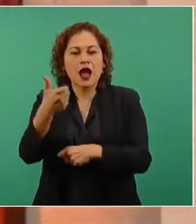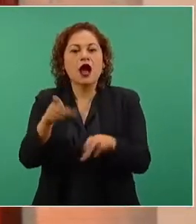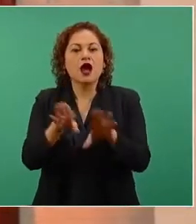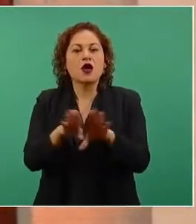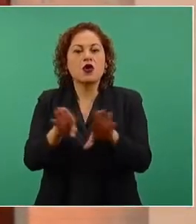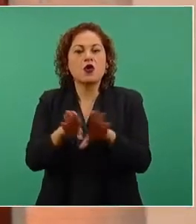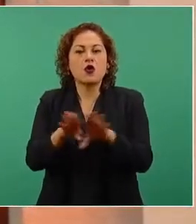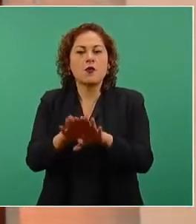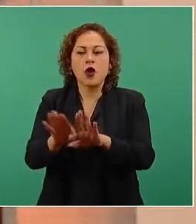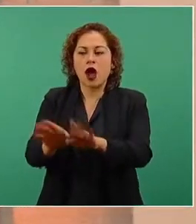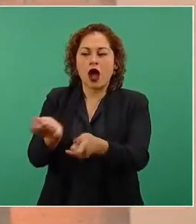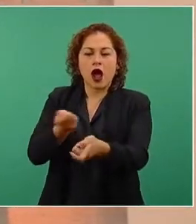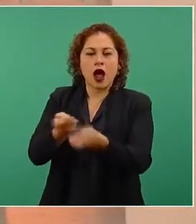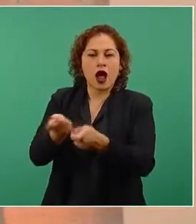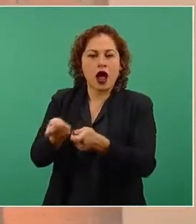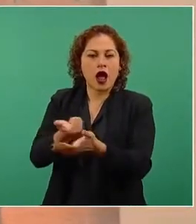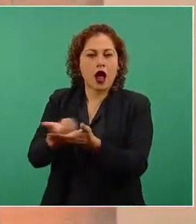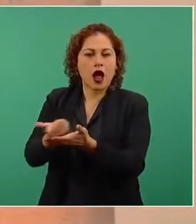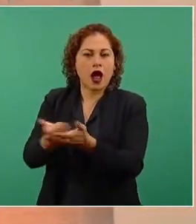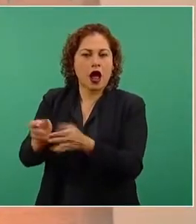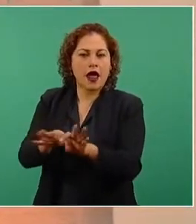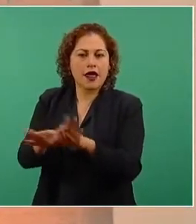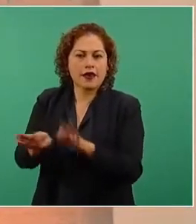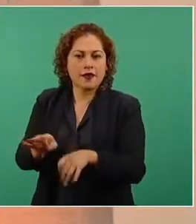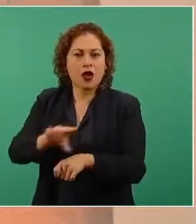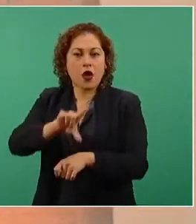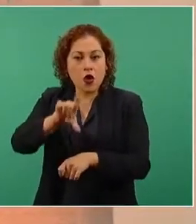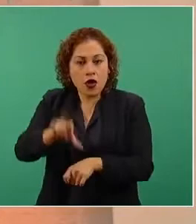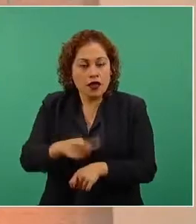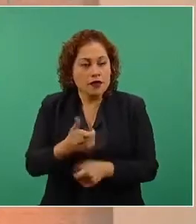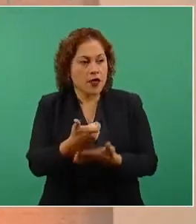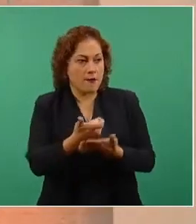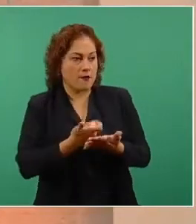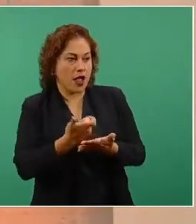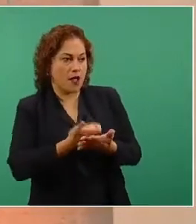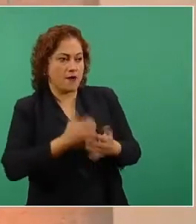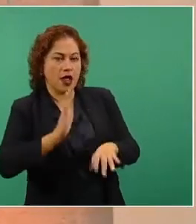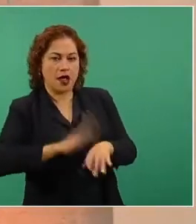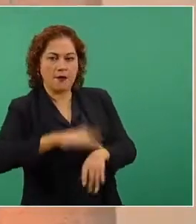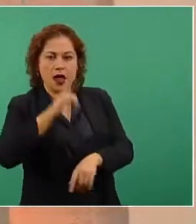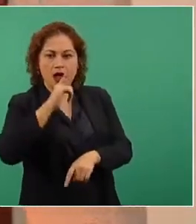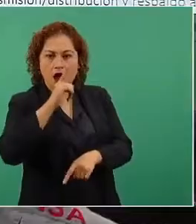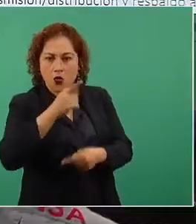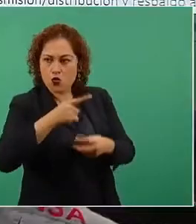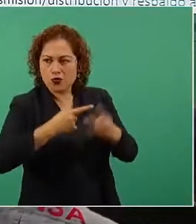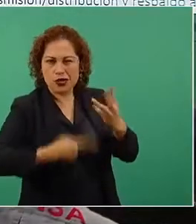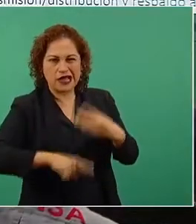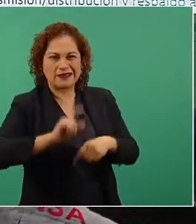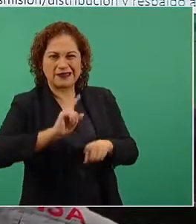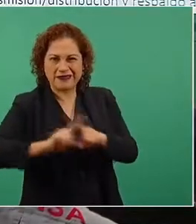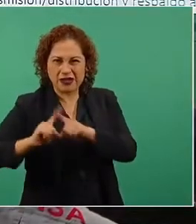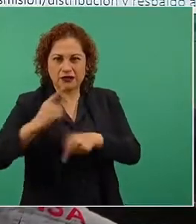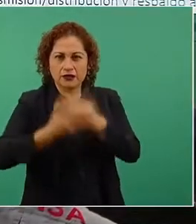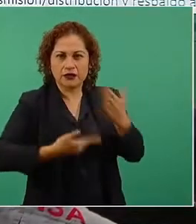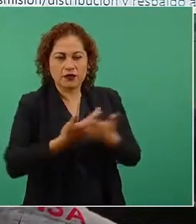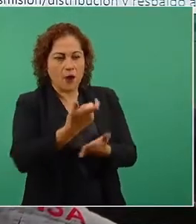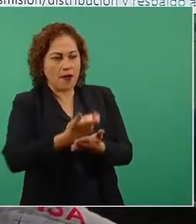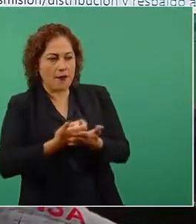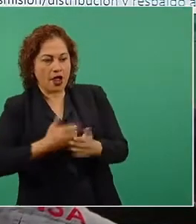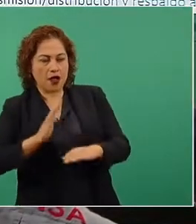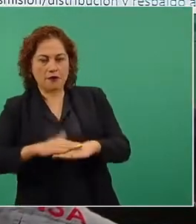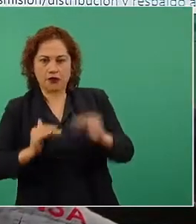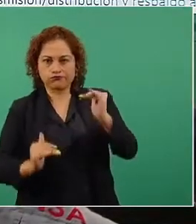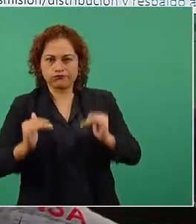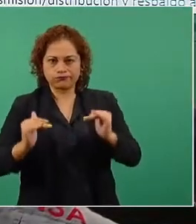tarifas, tarifas de los servicios públicos, incluyendo la de la electricidad. Lo que ha ocurrido ahorita con la crisis que